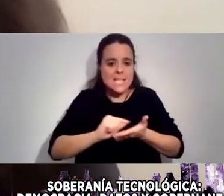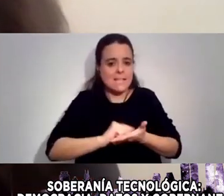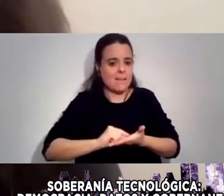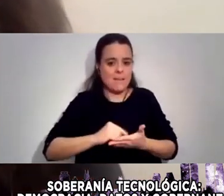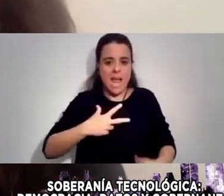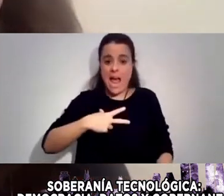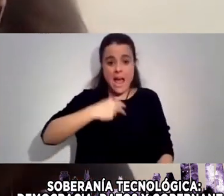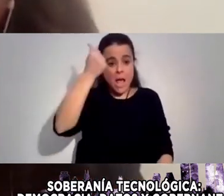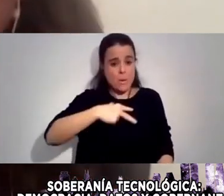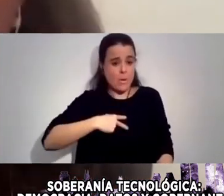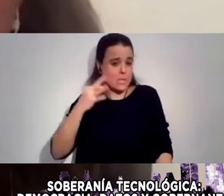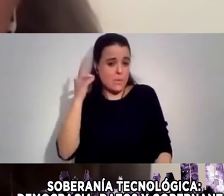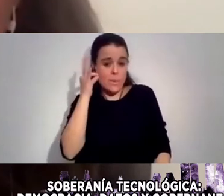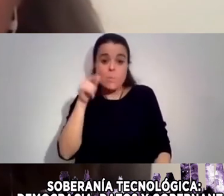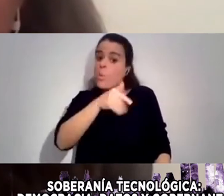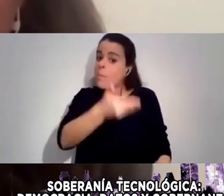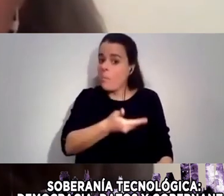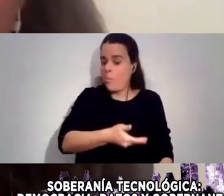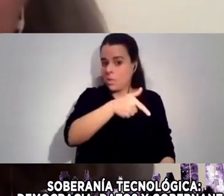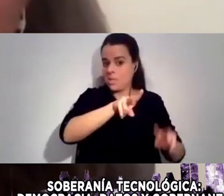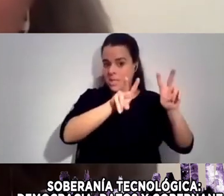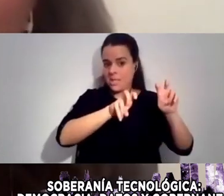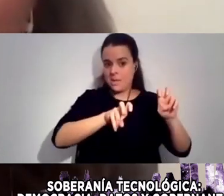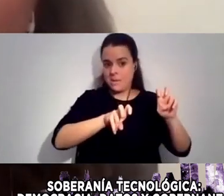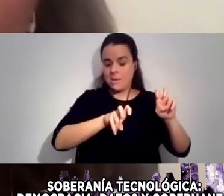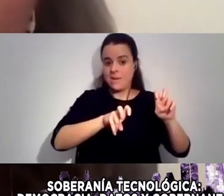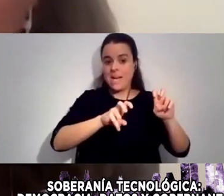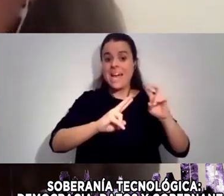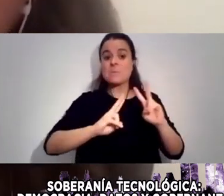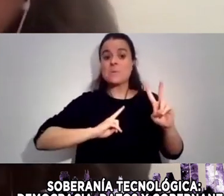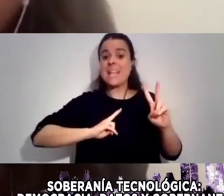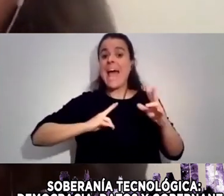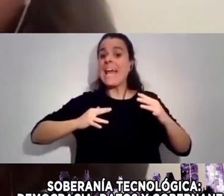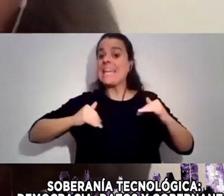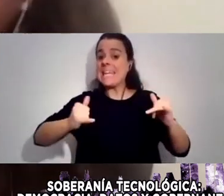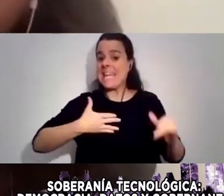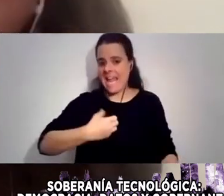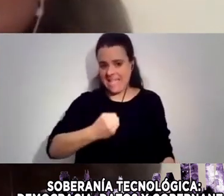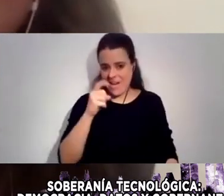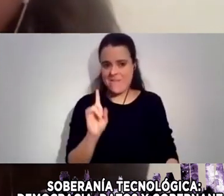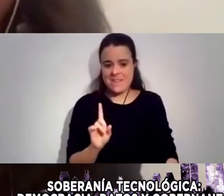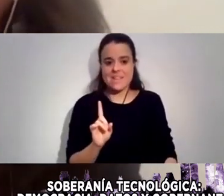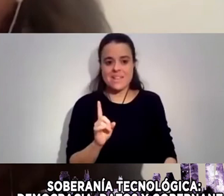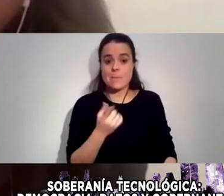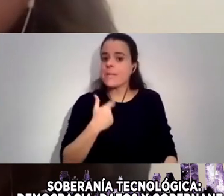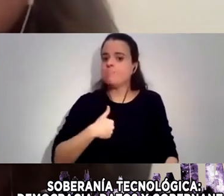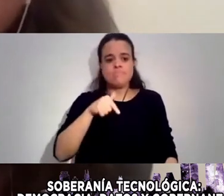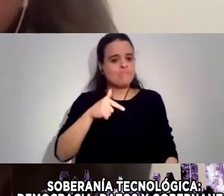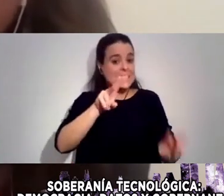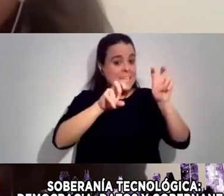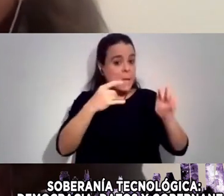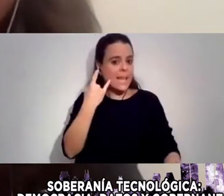importantes En este tema No se atrevían Ni siquiera Contestarme Los correos O Me decían No podemos Hablar esto Por teléfono